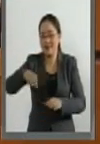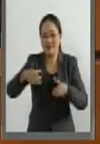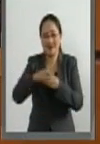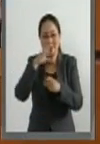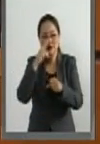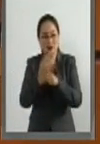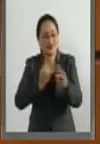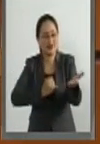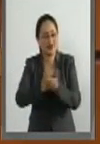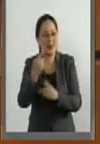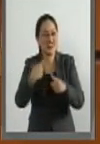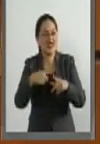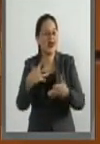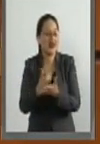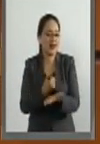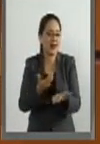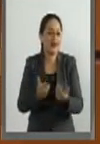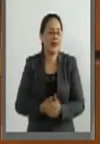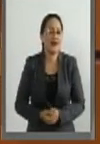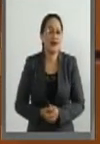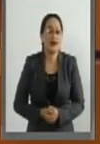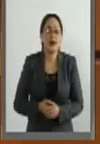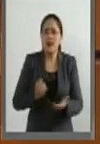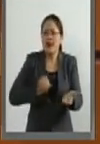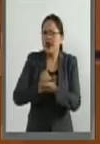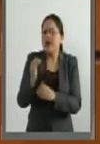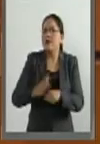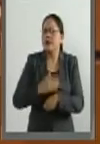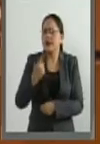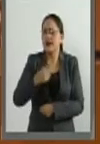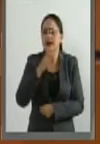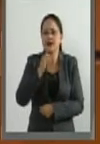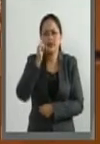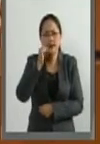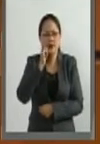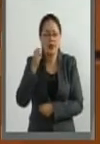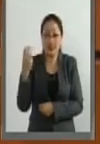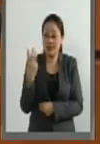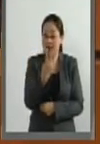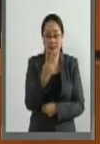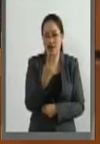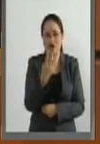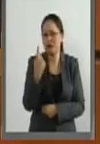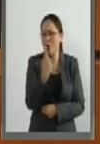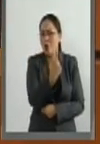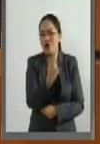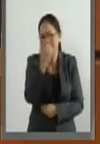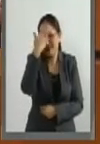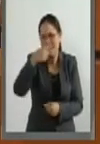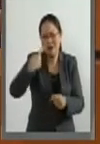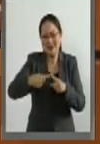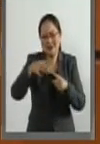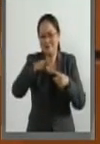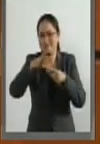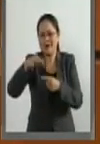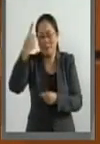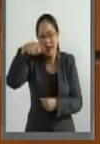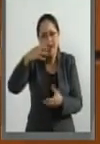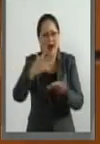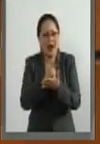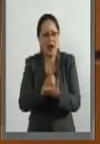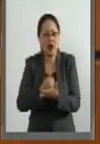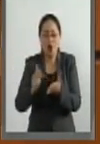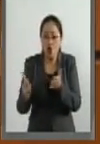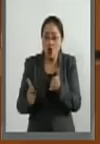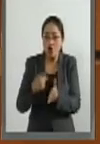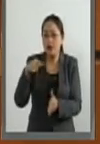quiénes son. Se decidirá porque siempre hay ternas de uno, no son ternas de tres y porque una vez más en